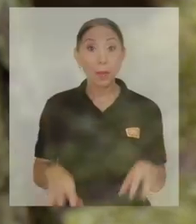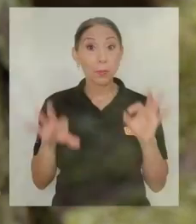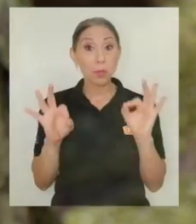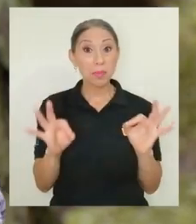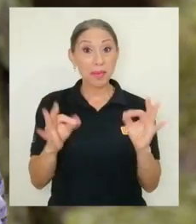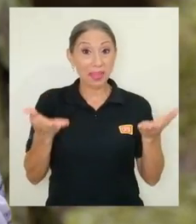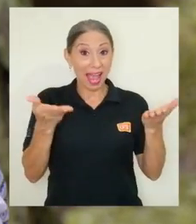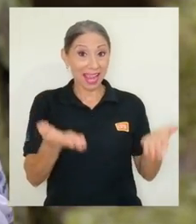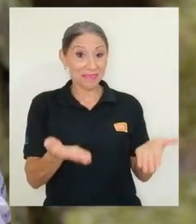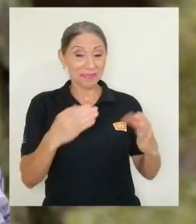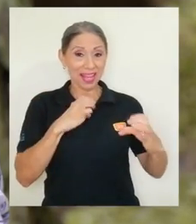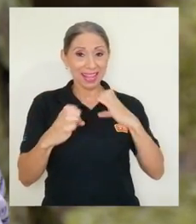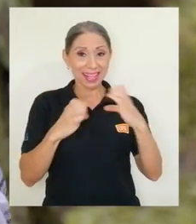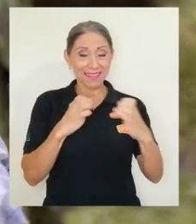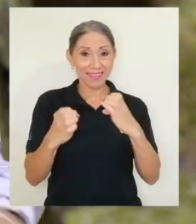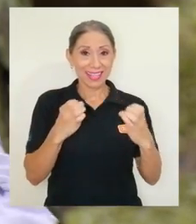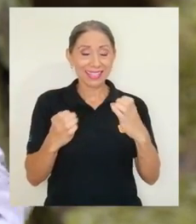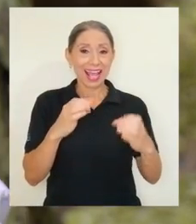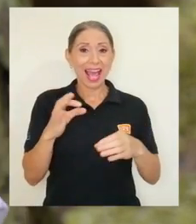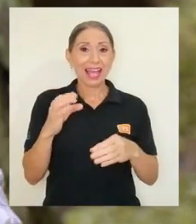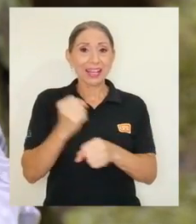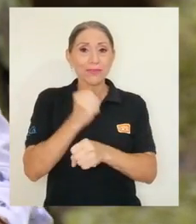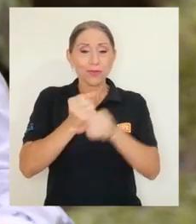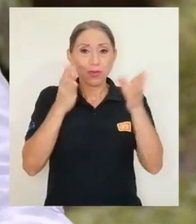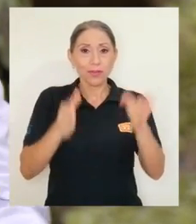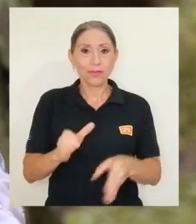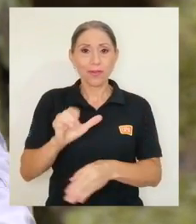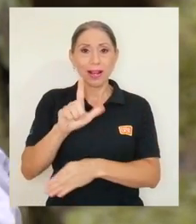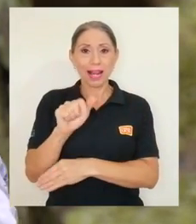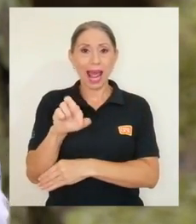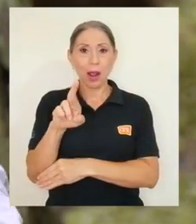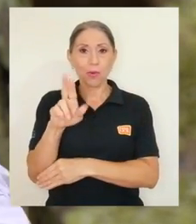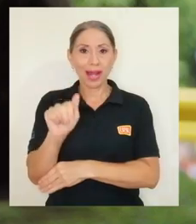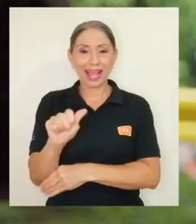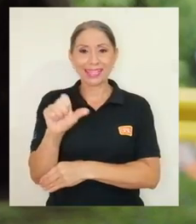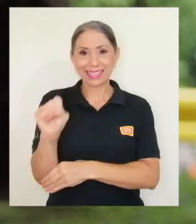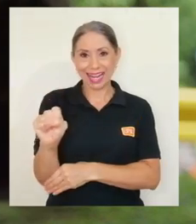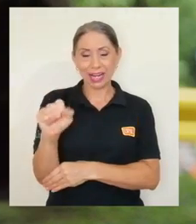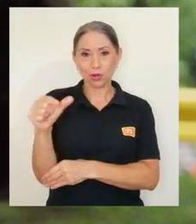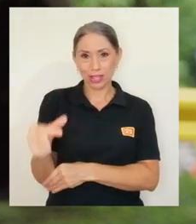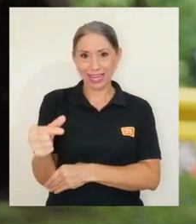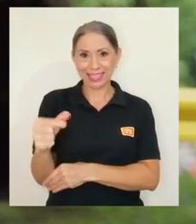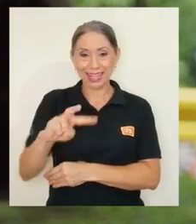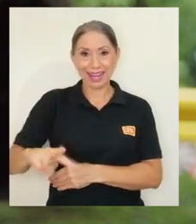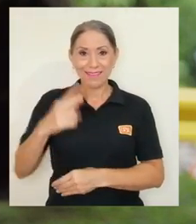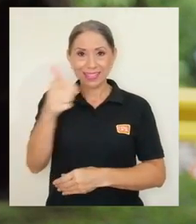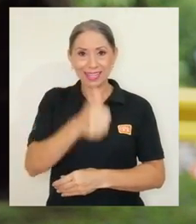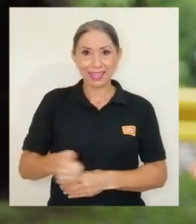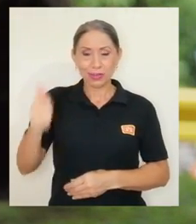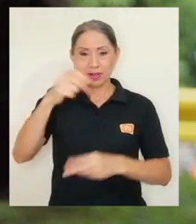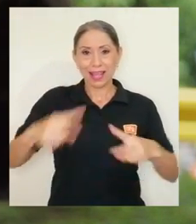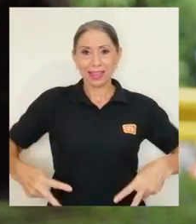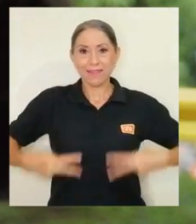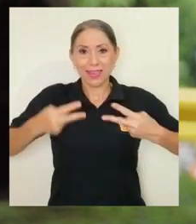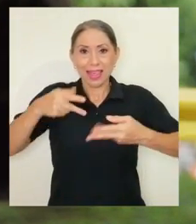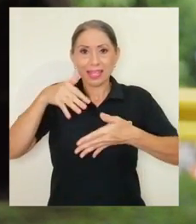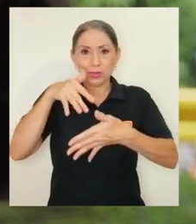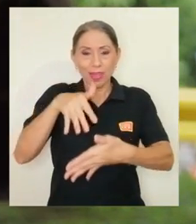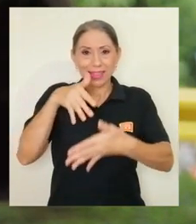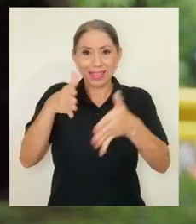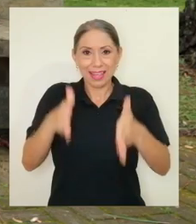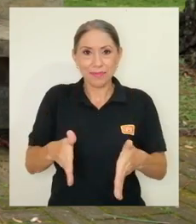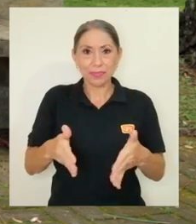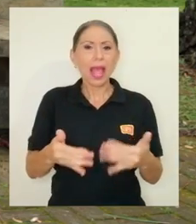Muy bien, nos acompaña la entrevista de esta semana a la funcionaria Laura Esteller González de la Vicerrectoría de Vida Estudiantil. Estamos